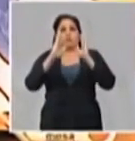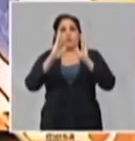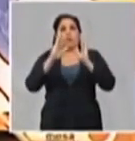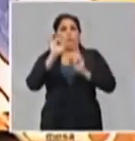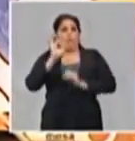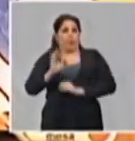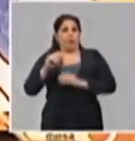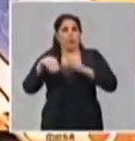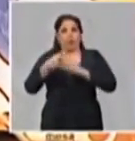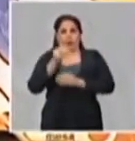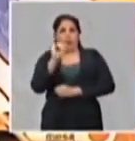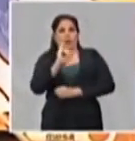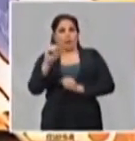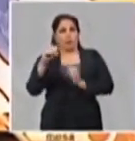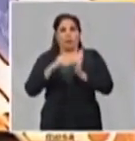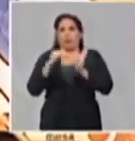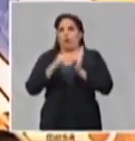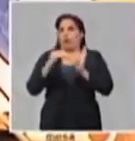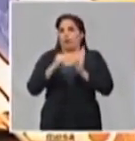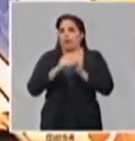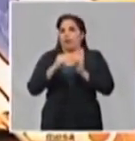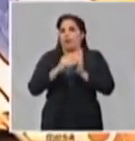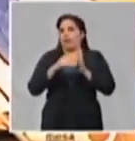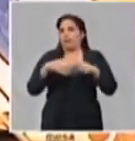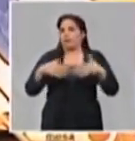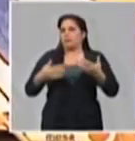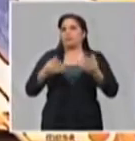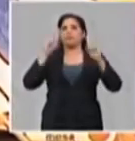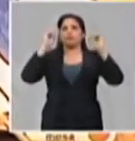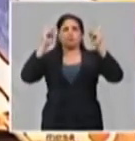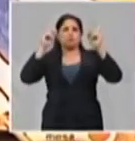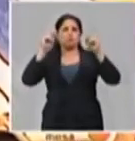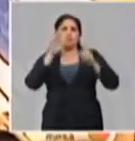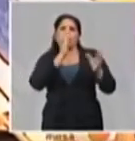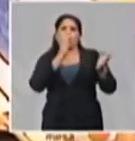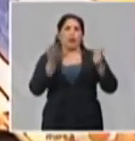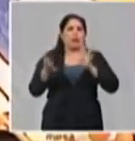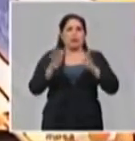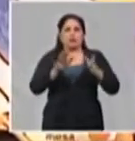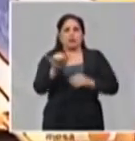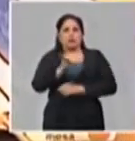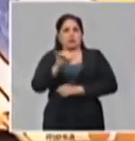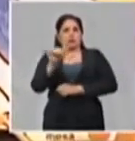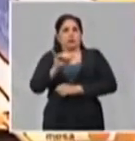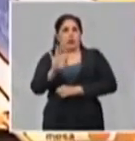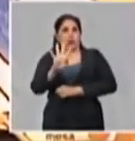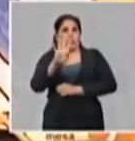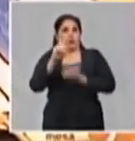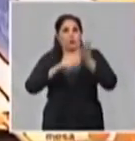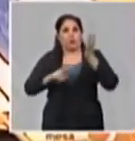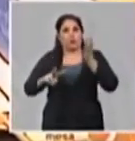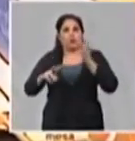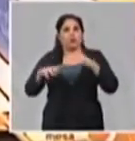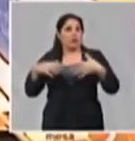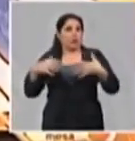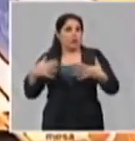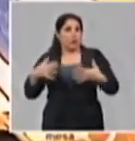día 6, por la tarde, se efectuó una reunión similar con las cuatro provincias